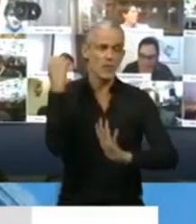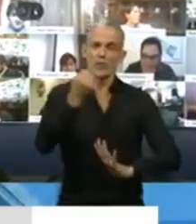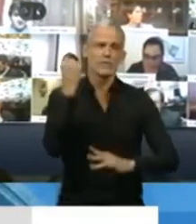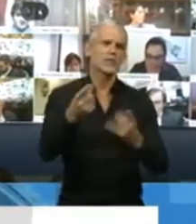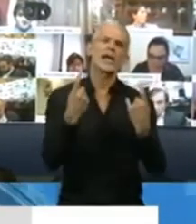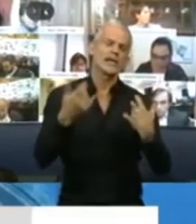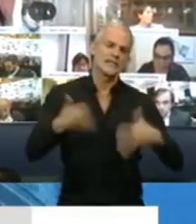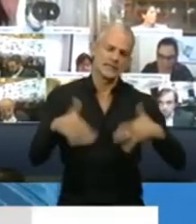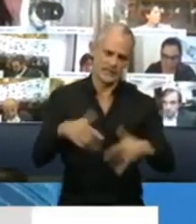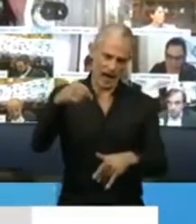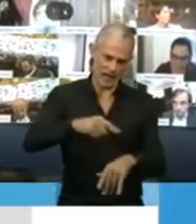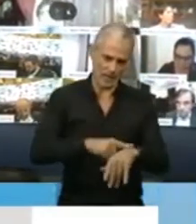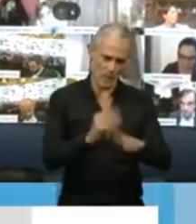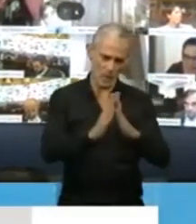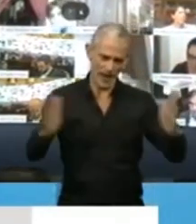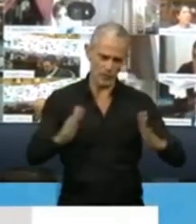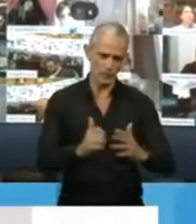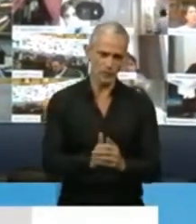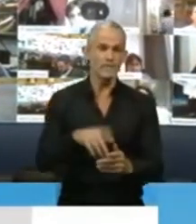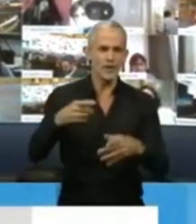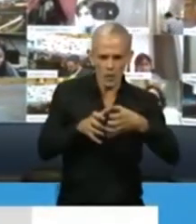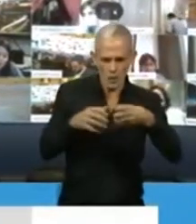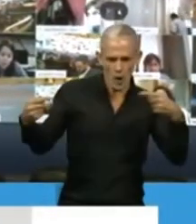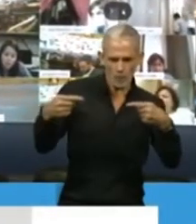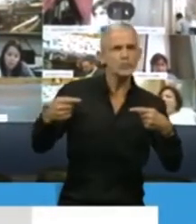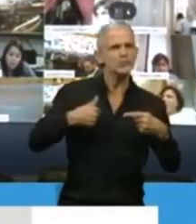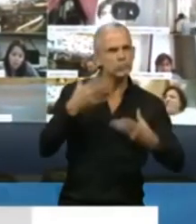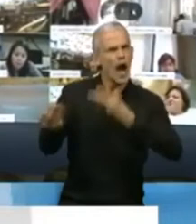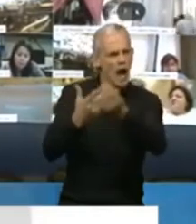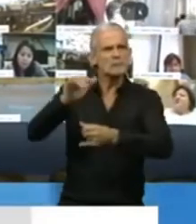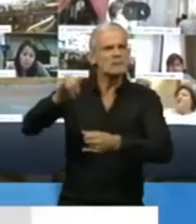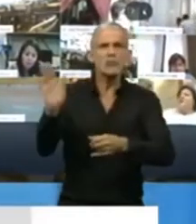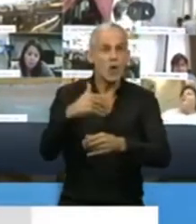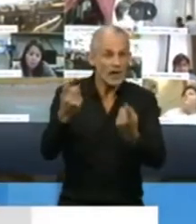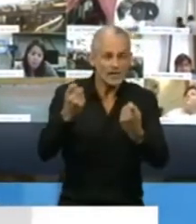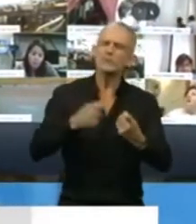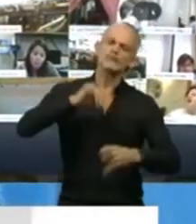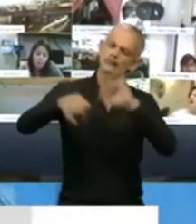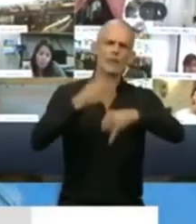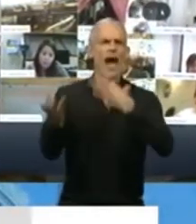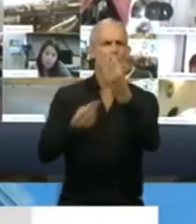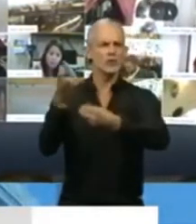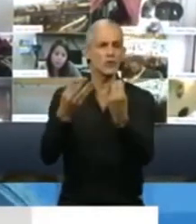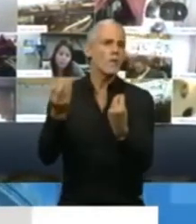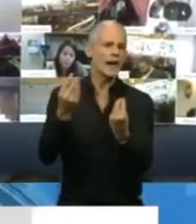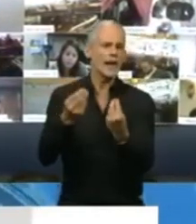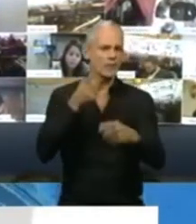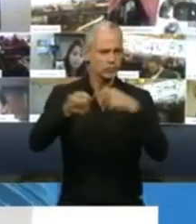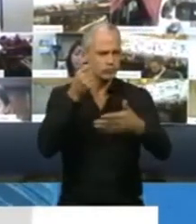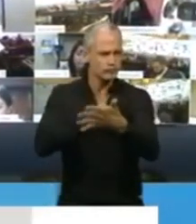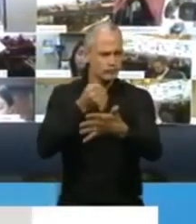necesaria en estos momentos. Como oposición, estamos colaborando en todo lo que sea necesario para hacer frente a la pandemia.